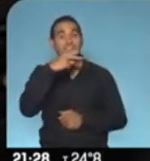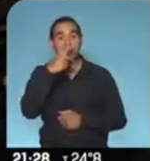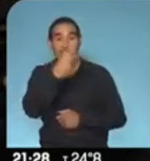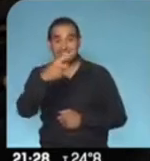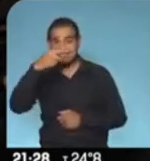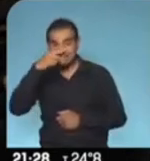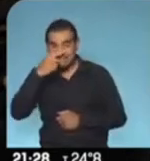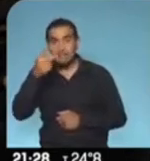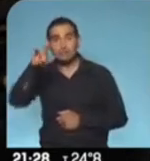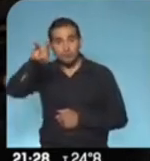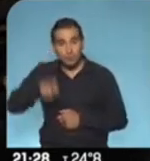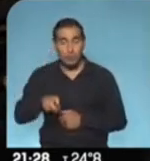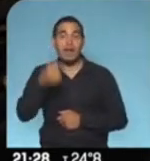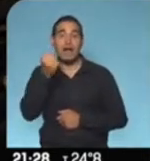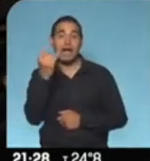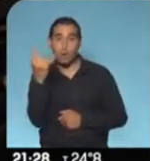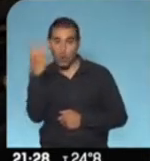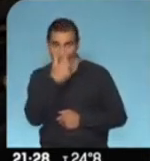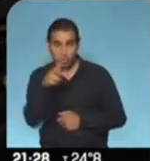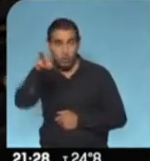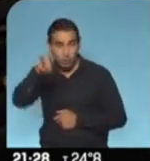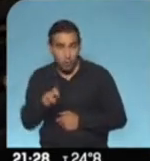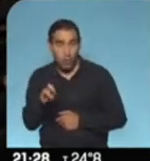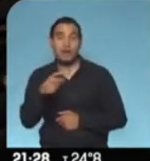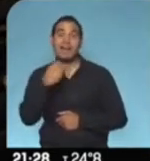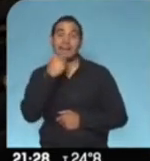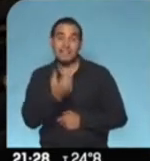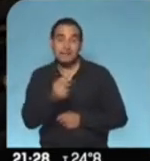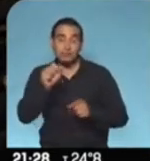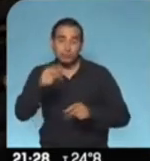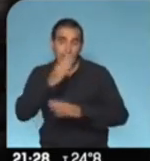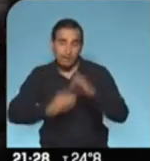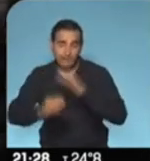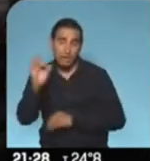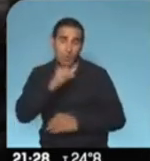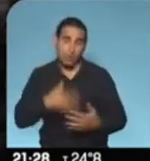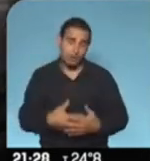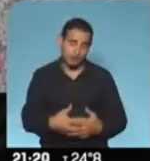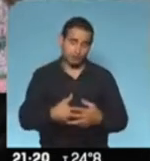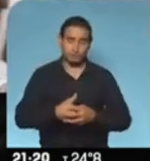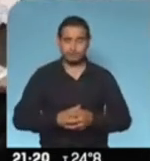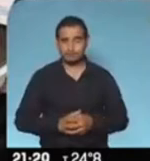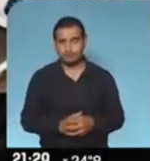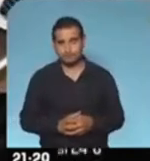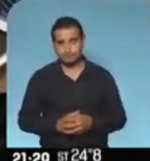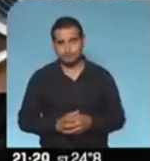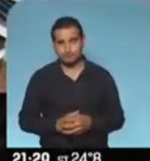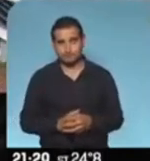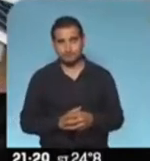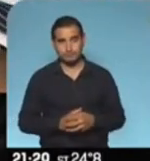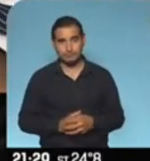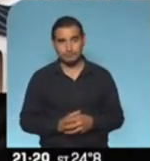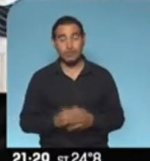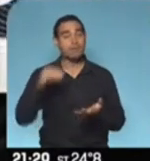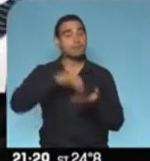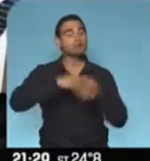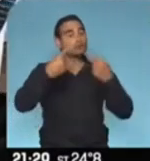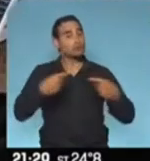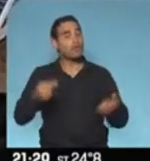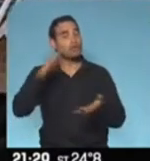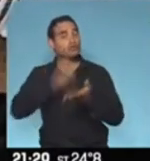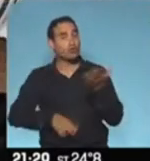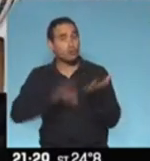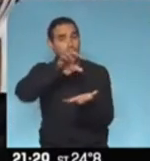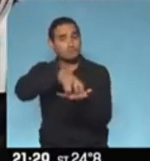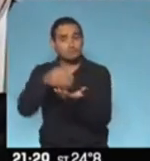beneficiarios de asignación universal por hijo, hijo discapacitado o embarazo. Y también hay novedades en cuanto a comedores